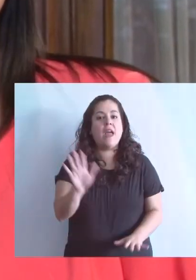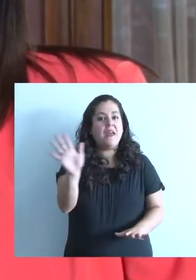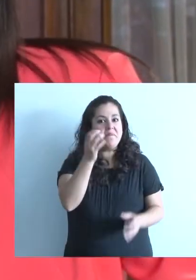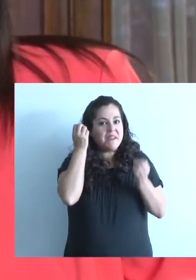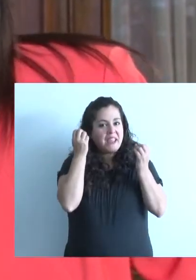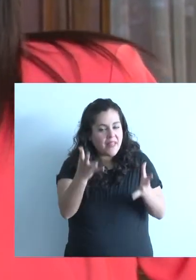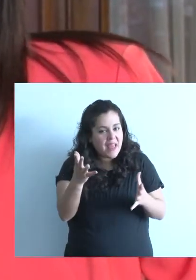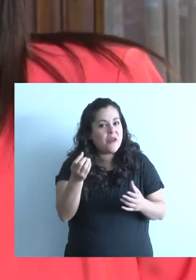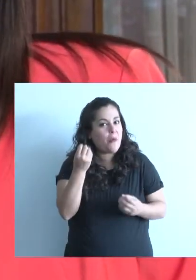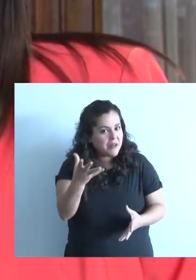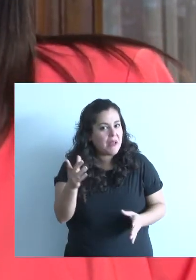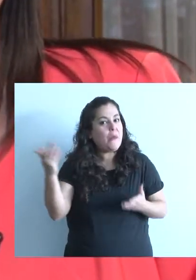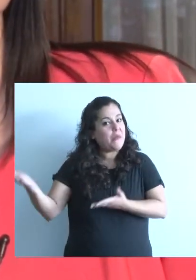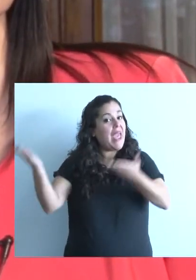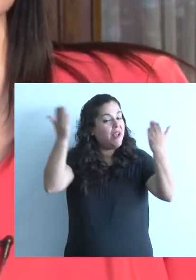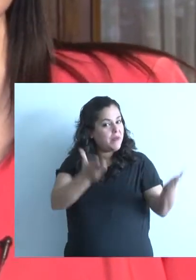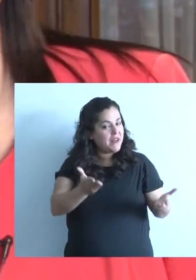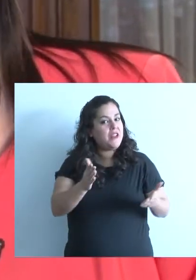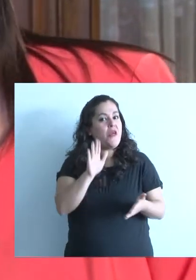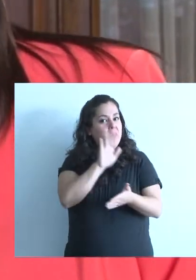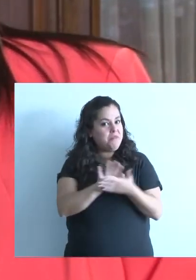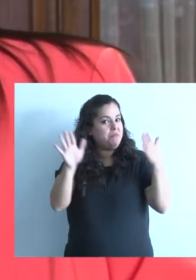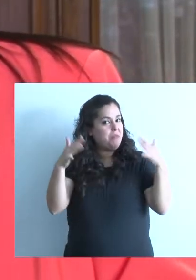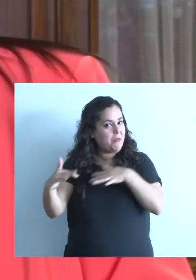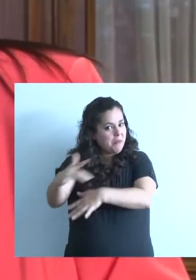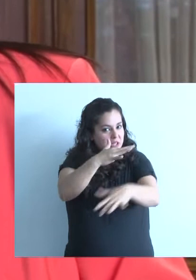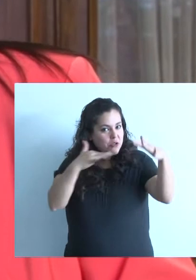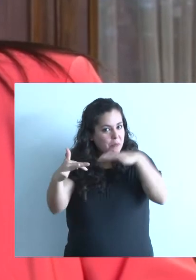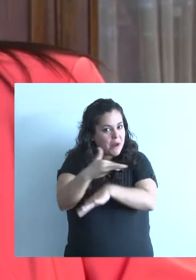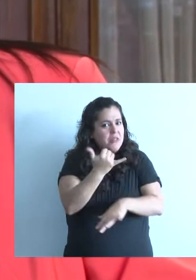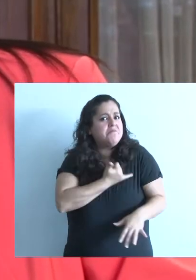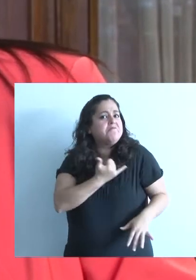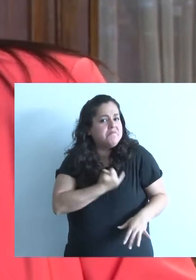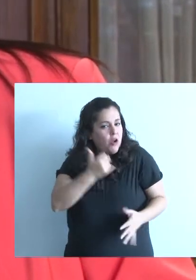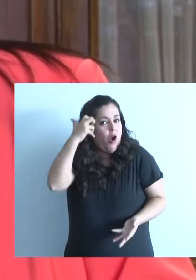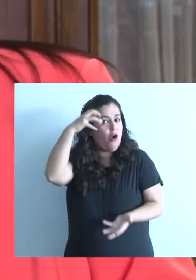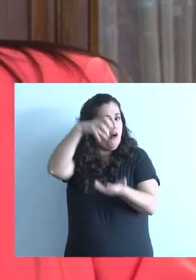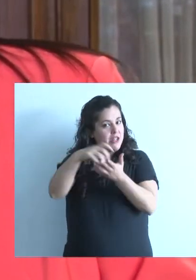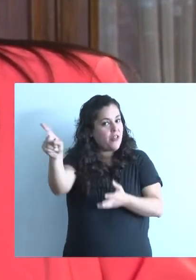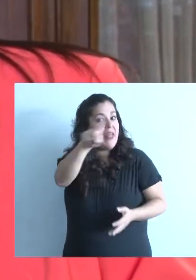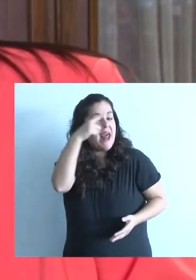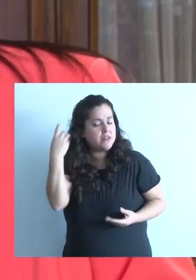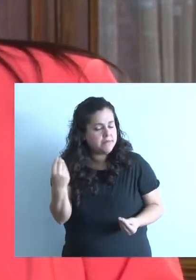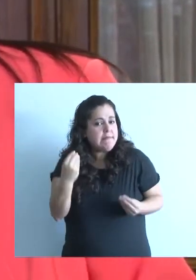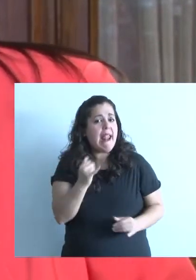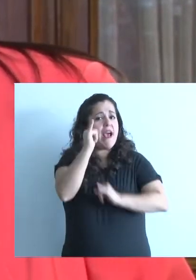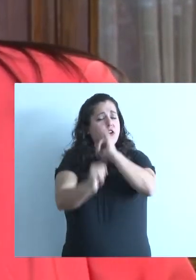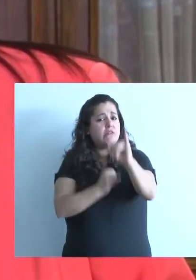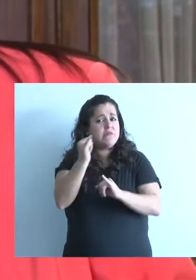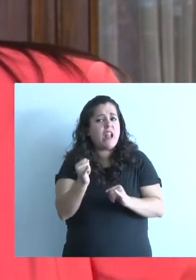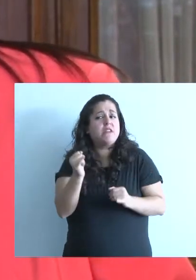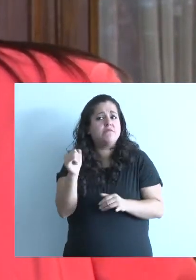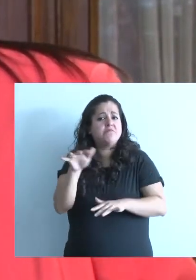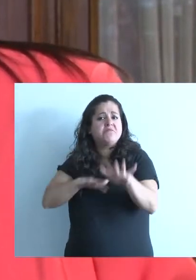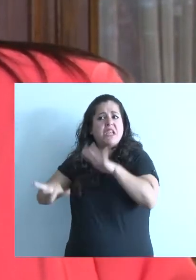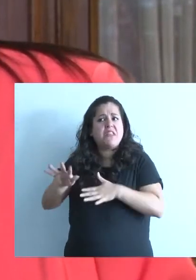¿Qué tal? ¿Cómo les va? Bienvenidos a una nueva emisión de Pasos Perdidos desde el Congreso de la Nación para poder contarles qué